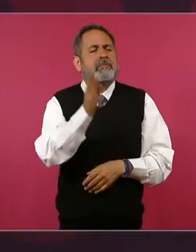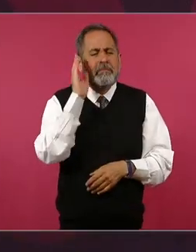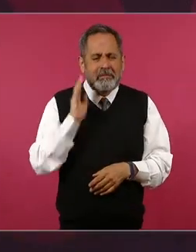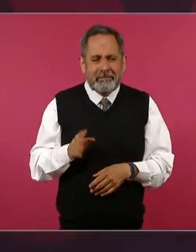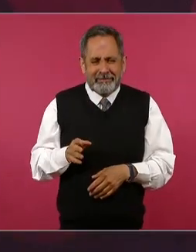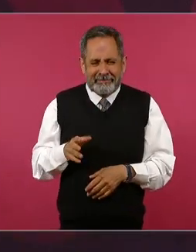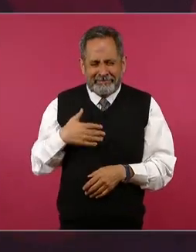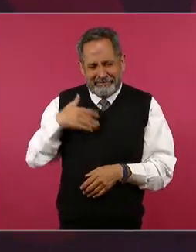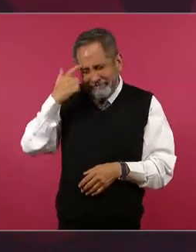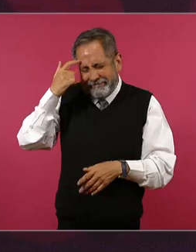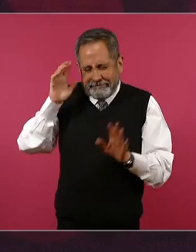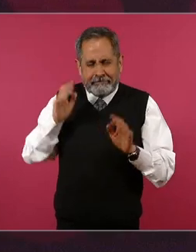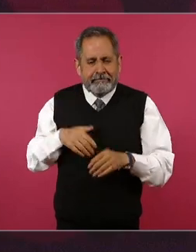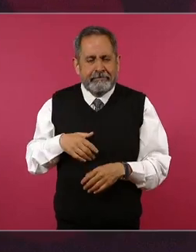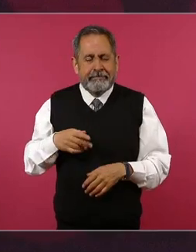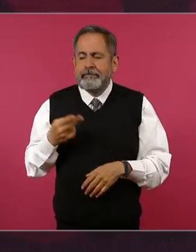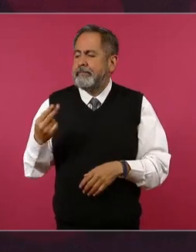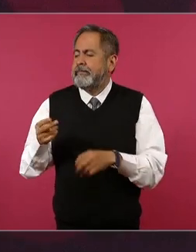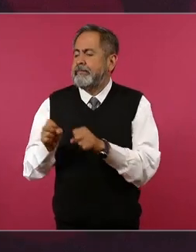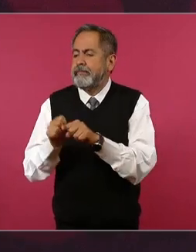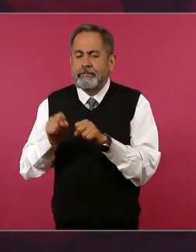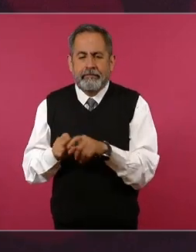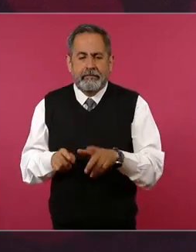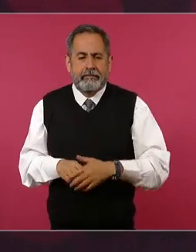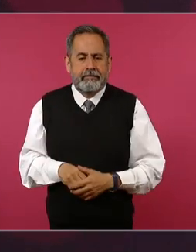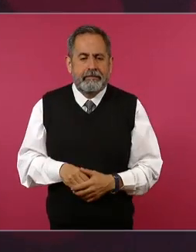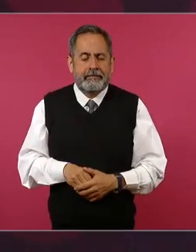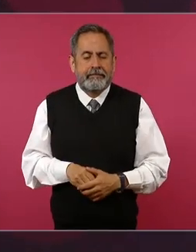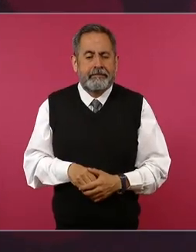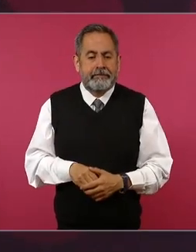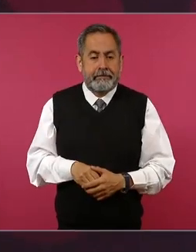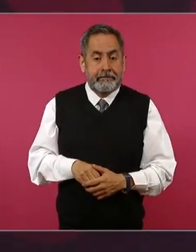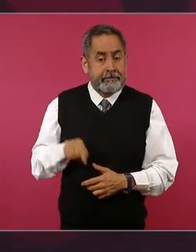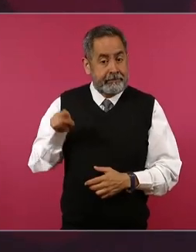Cananea o como se llame